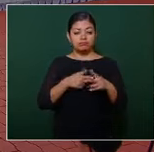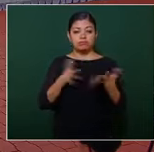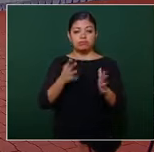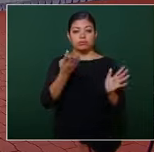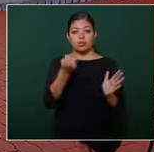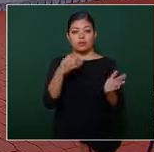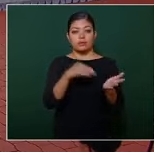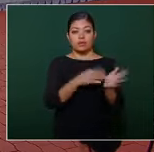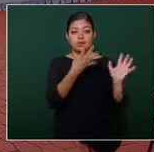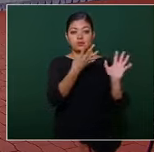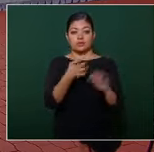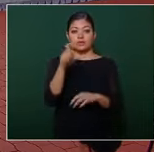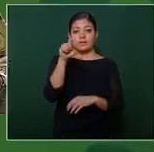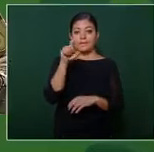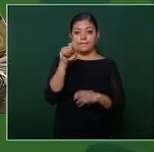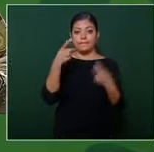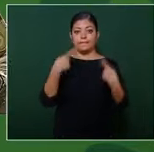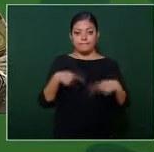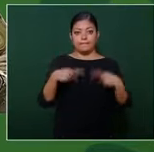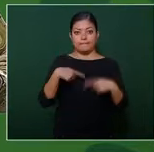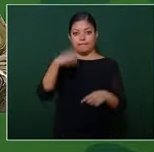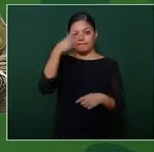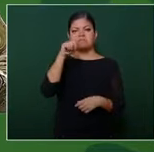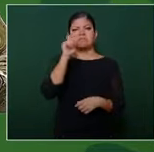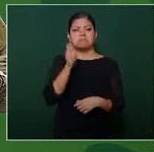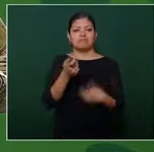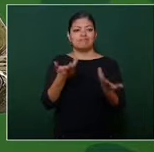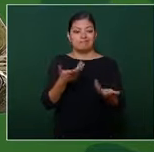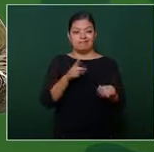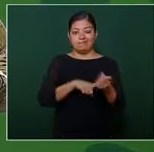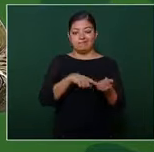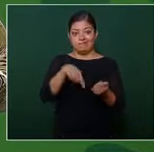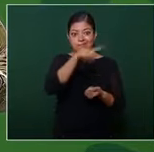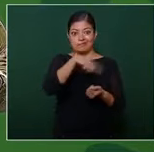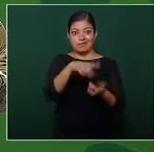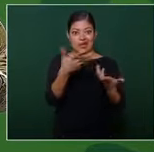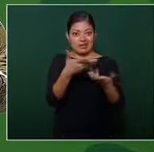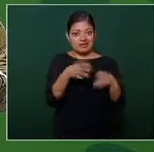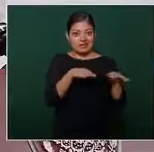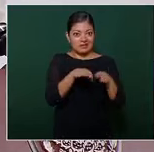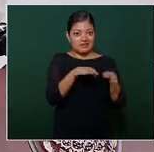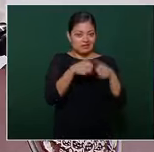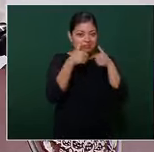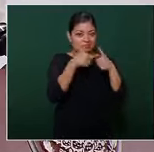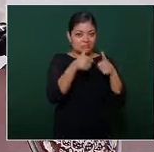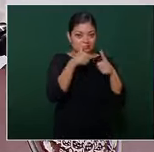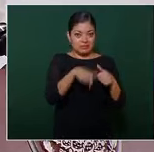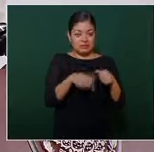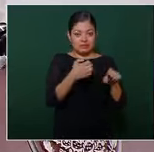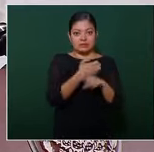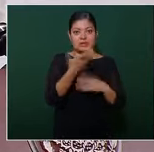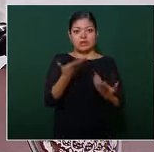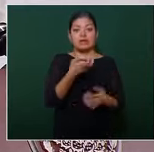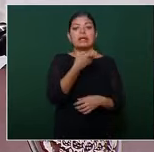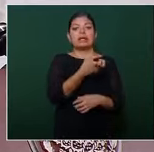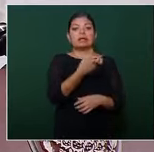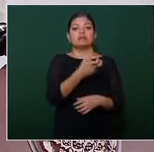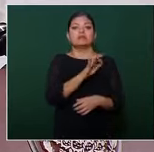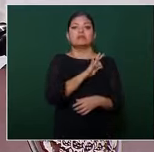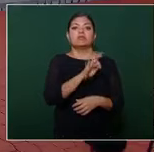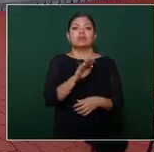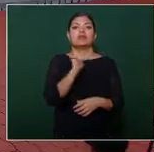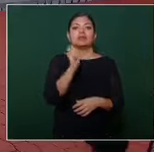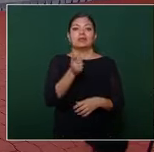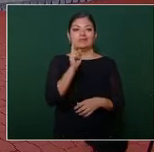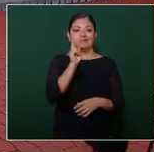mil 920 elementos para estas acciones que se han tomado en el Estado. Esto es lo que podemos dar